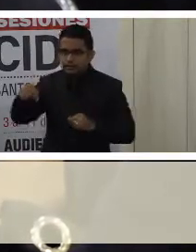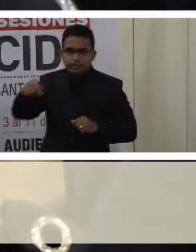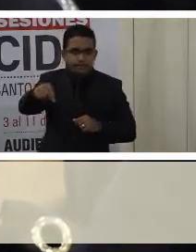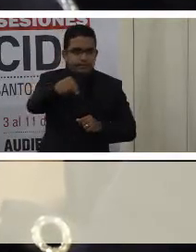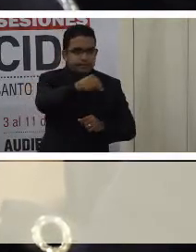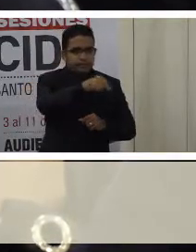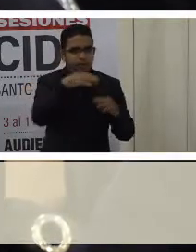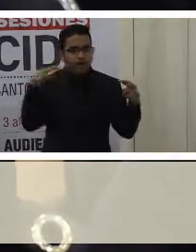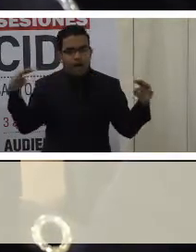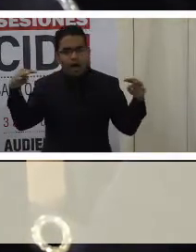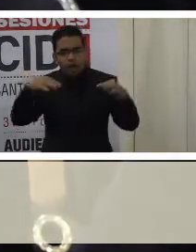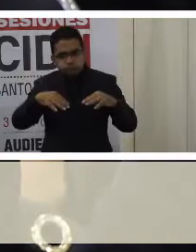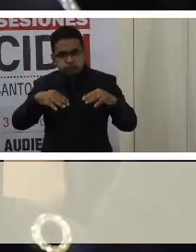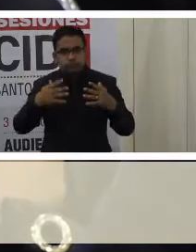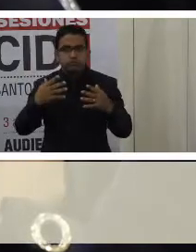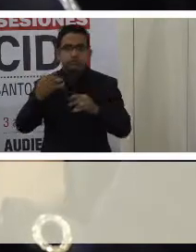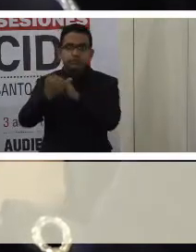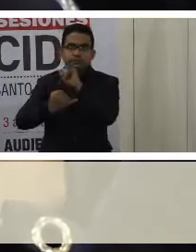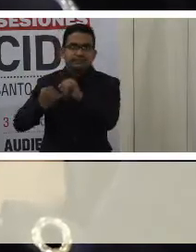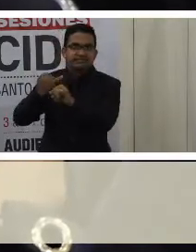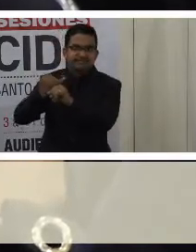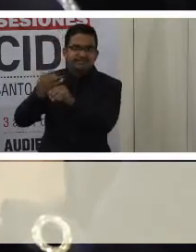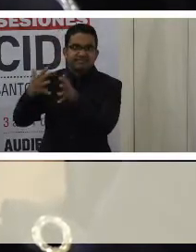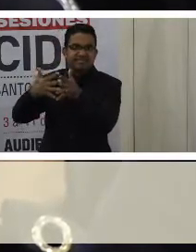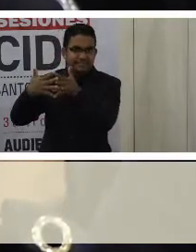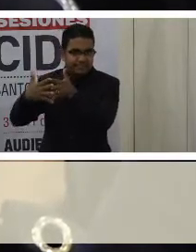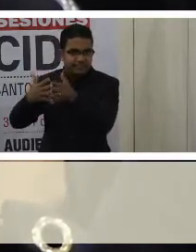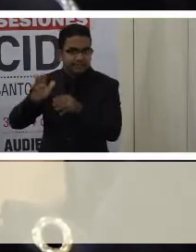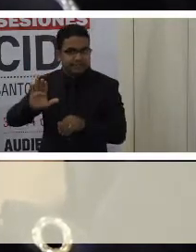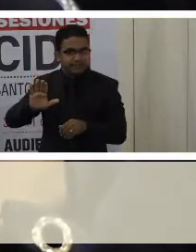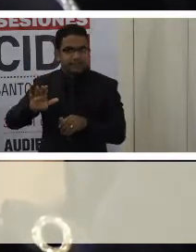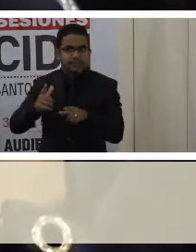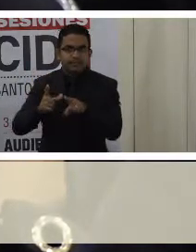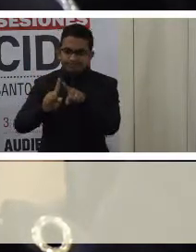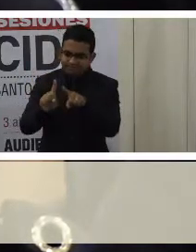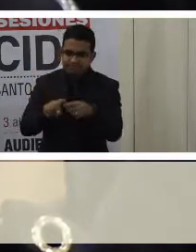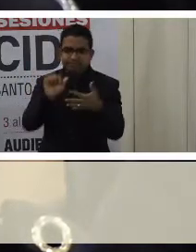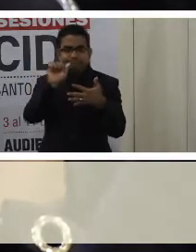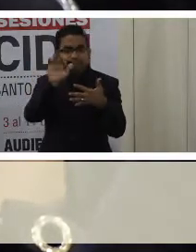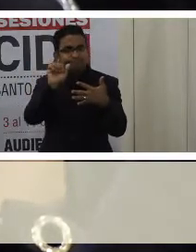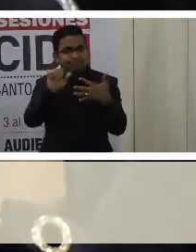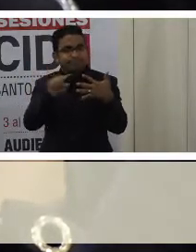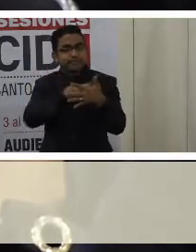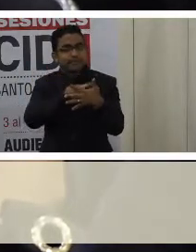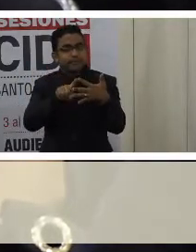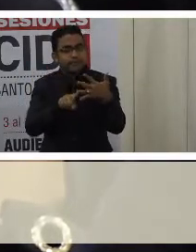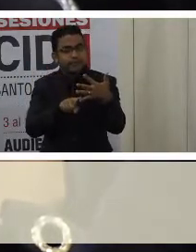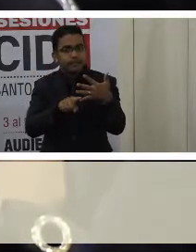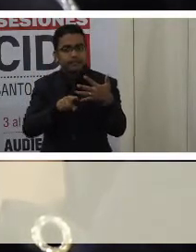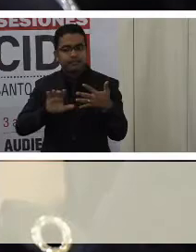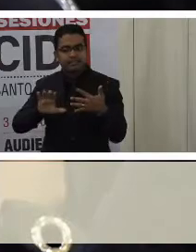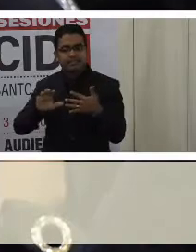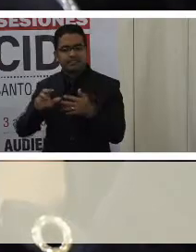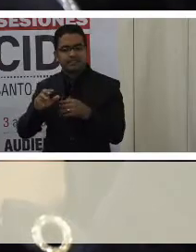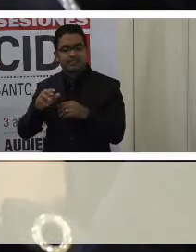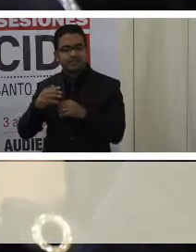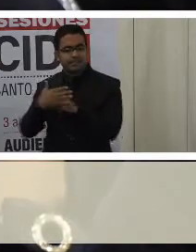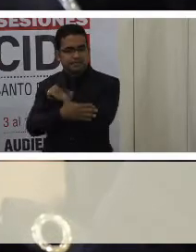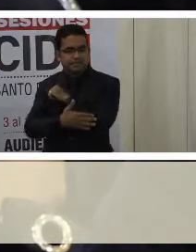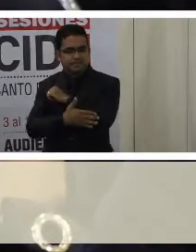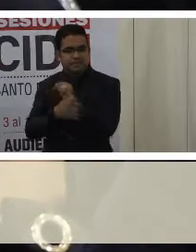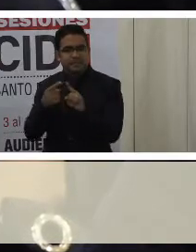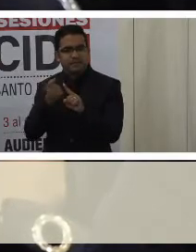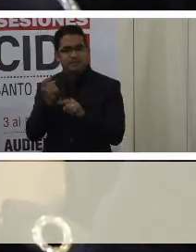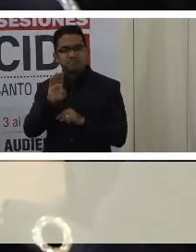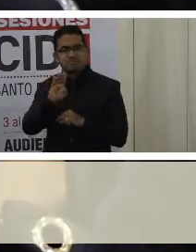esta audiencia, la Comisión Interamericana, las diversas medidas que la revolución bolivariana, que el gobierno bolivariano